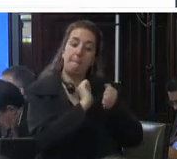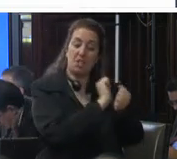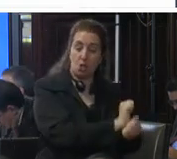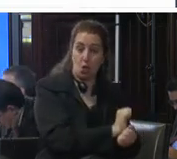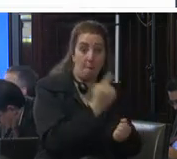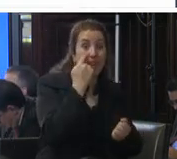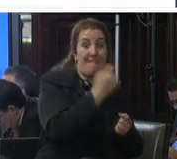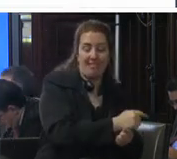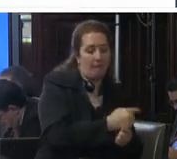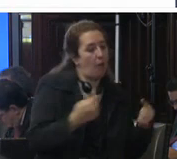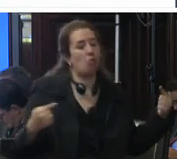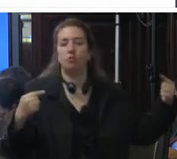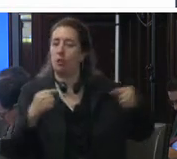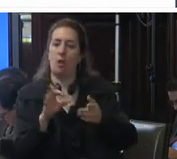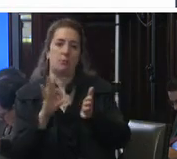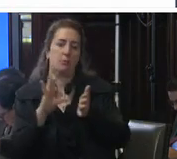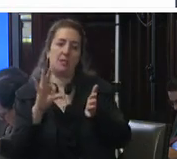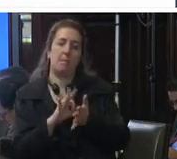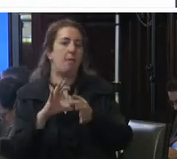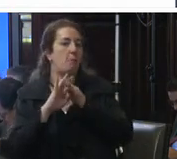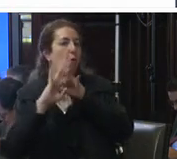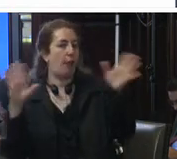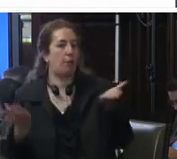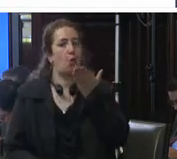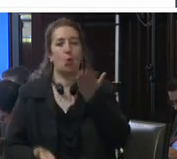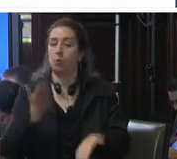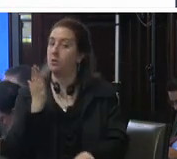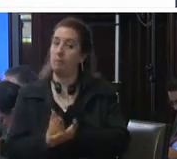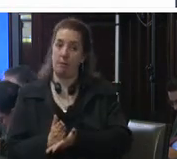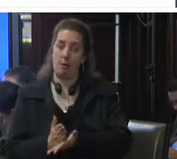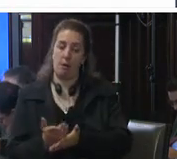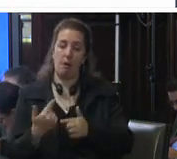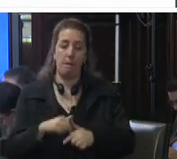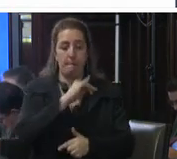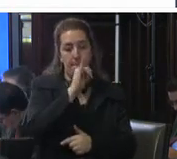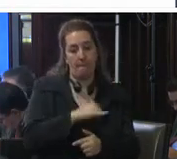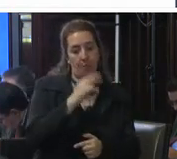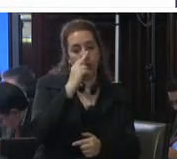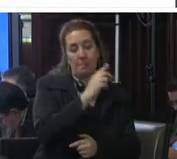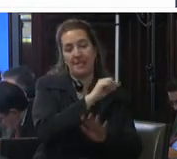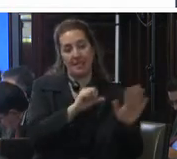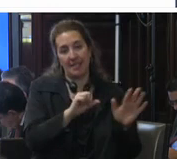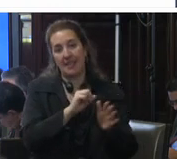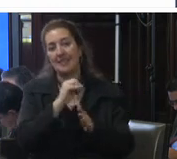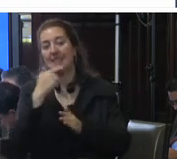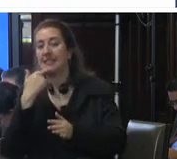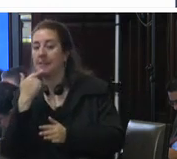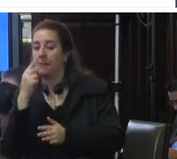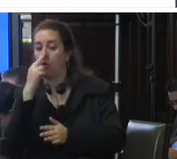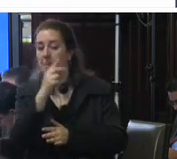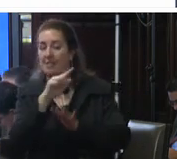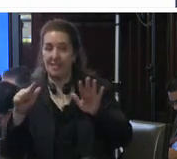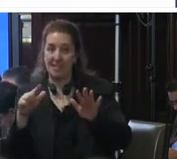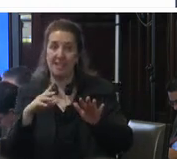sistema democrático de justicia penal de marzo del 2016 a septiembre del 2017 tenemos noticia de